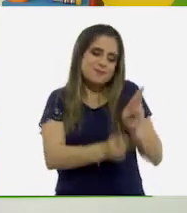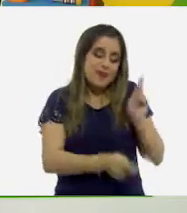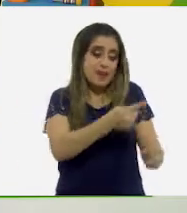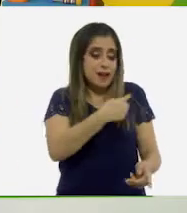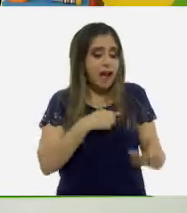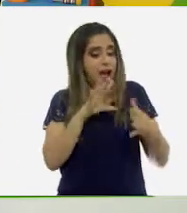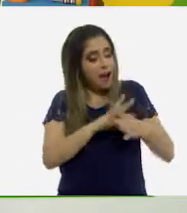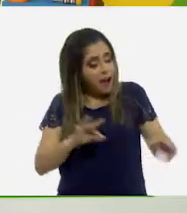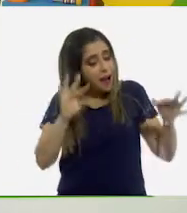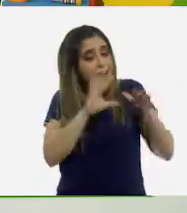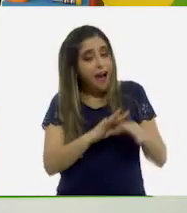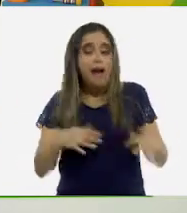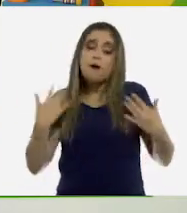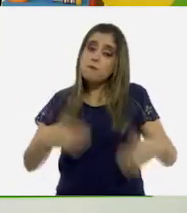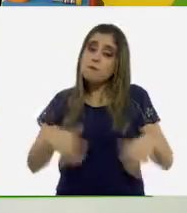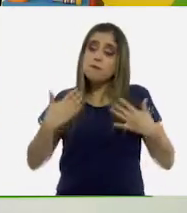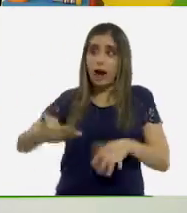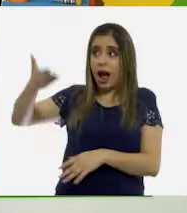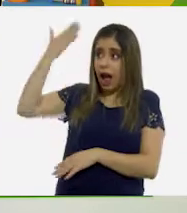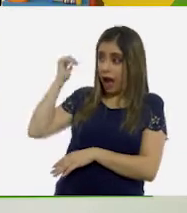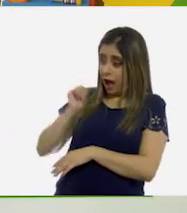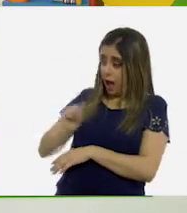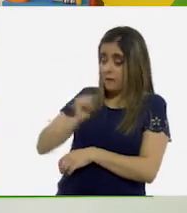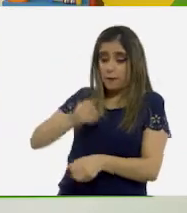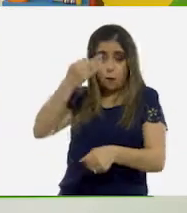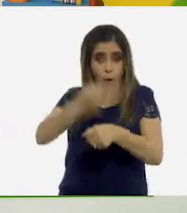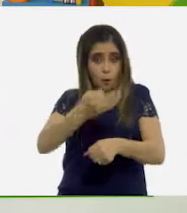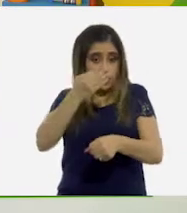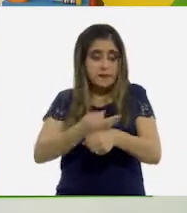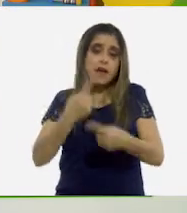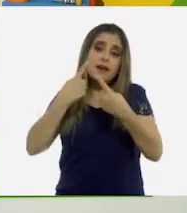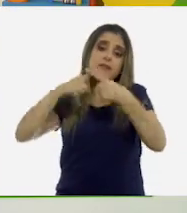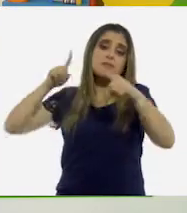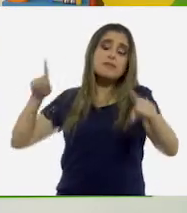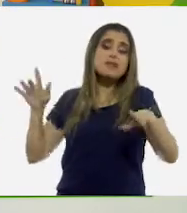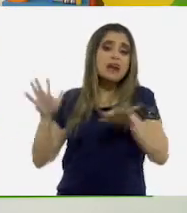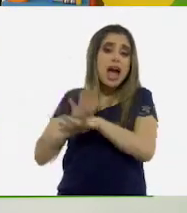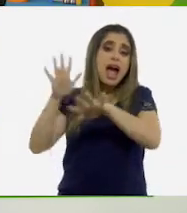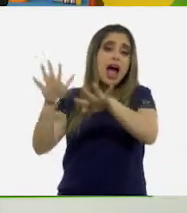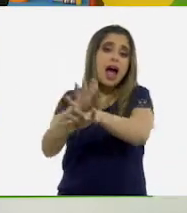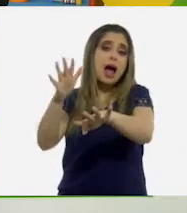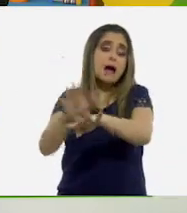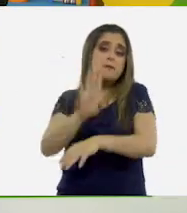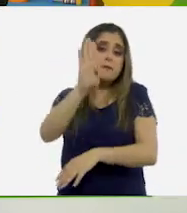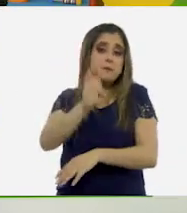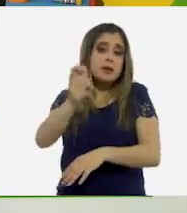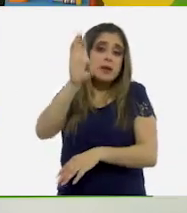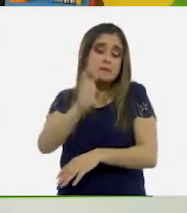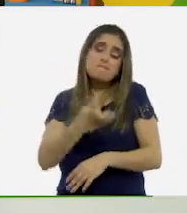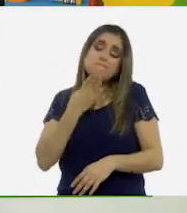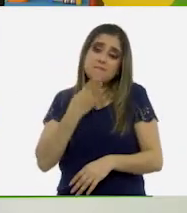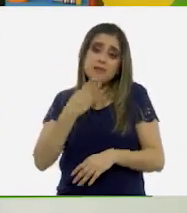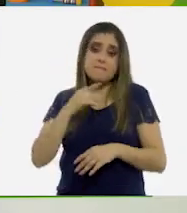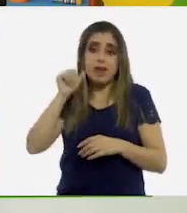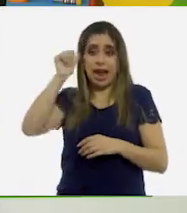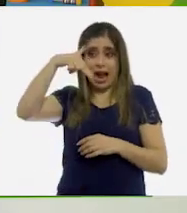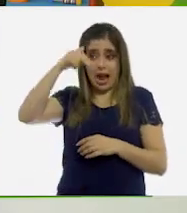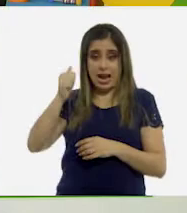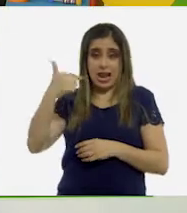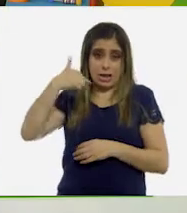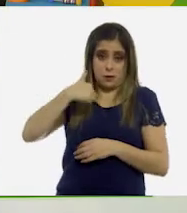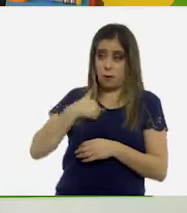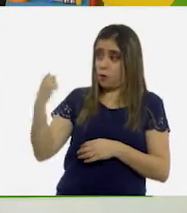nos dimos cuenta de algunos cambios en las formas de vida con el paso del tiempo. Porque déjenme decirles que Ana y yo